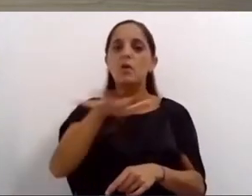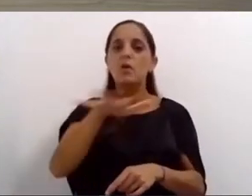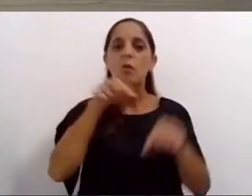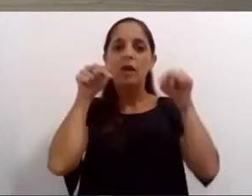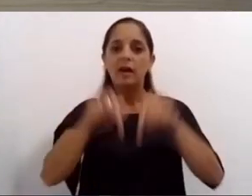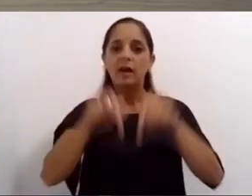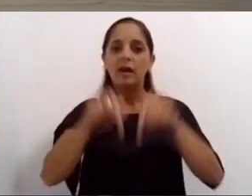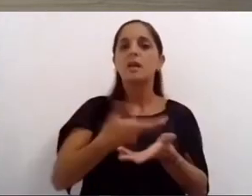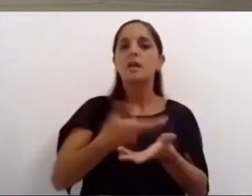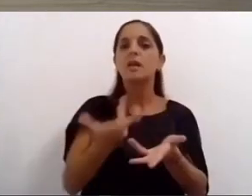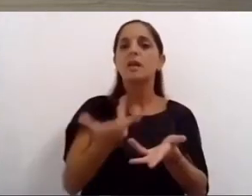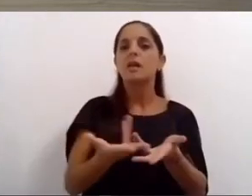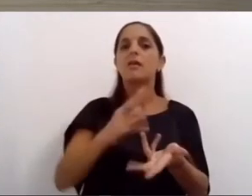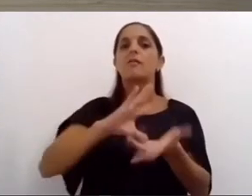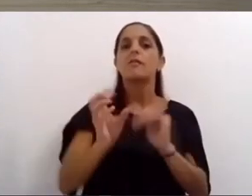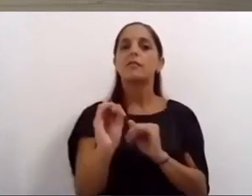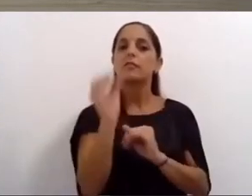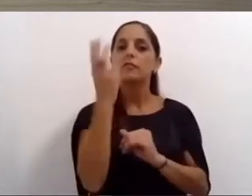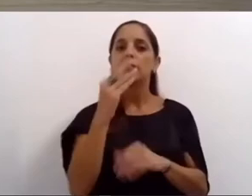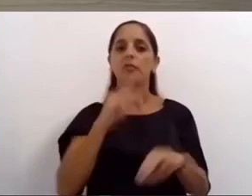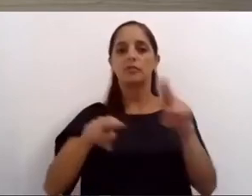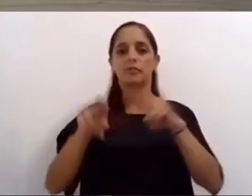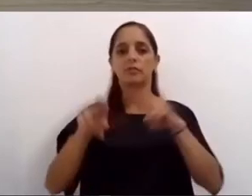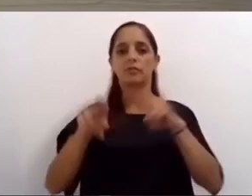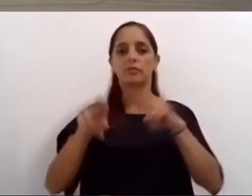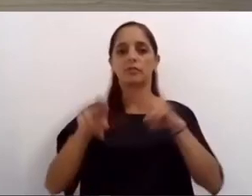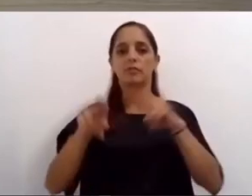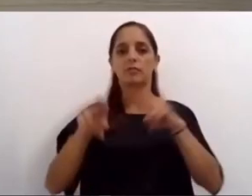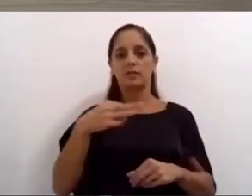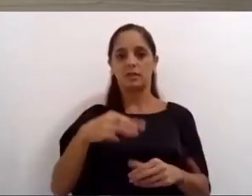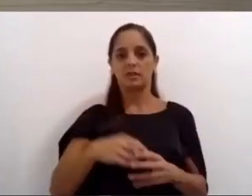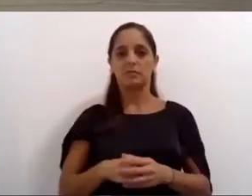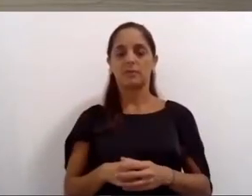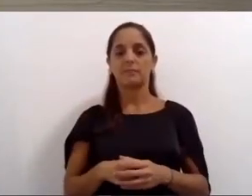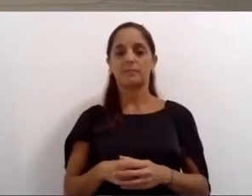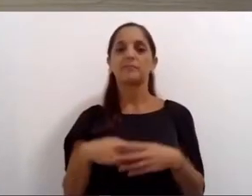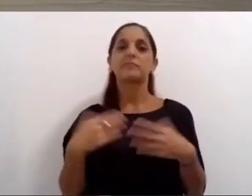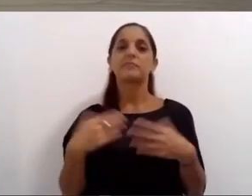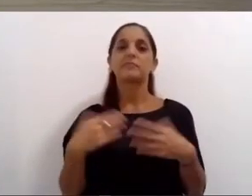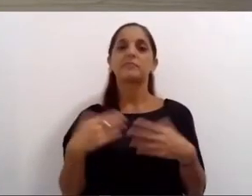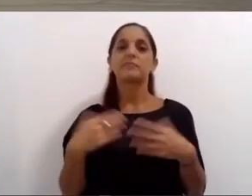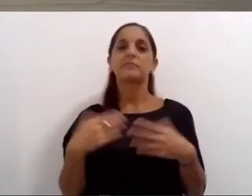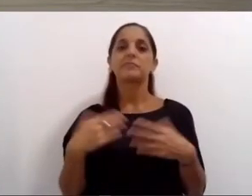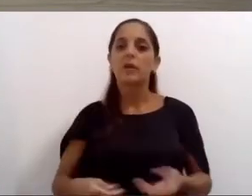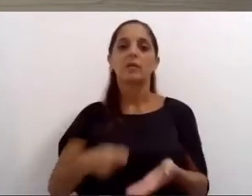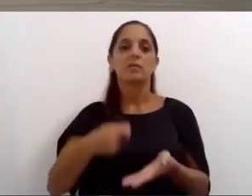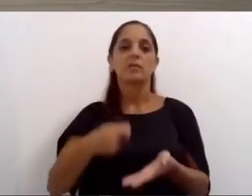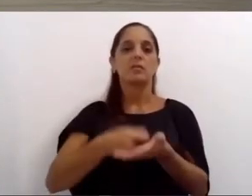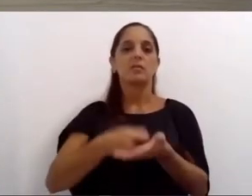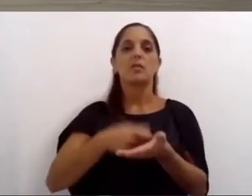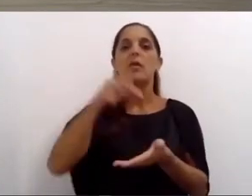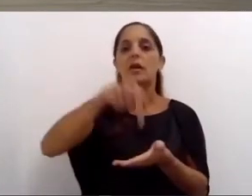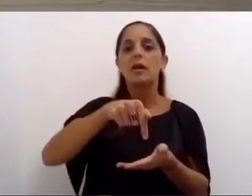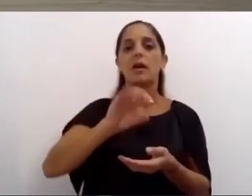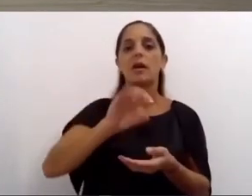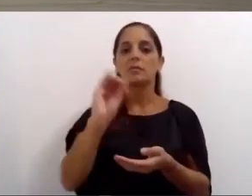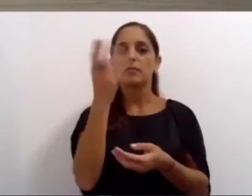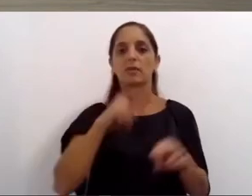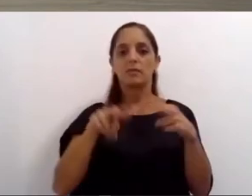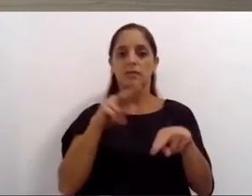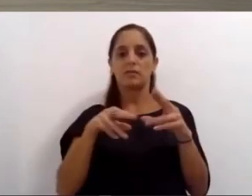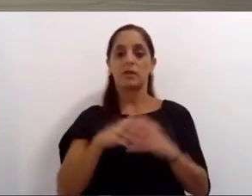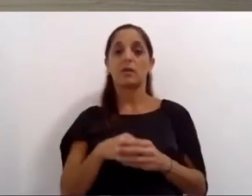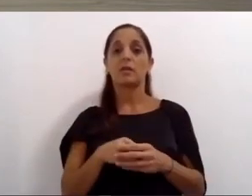vuelva a Rosario un mayor porcentaje de lo que produce aún en plena pandemia nunca dejamos de escuchar a los vecinos y estar